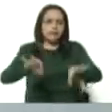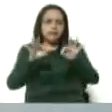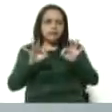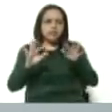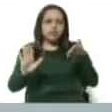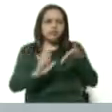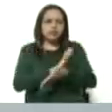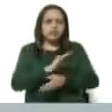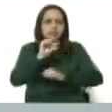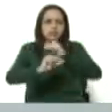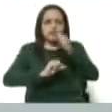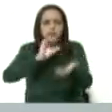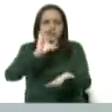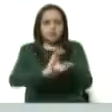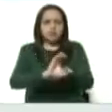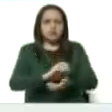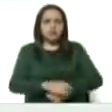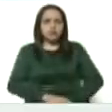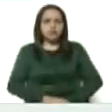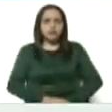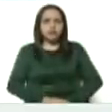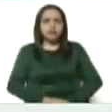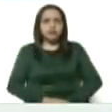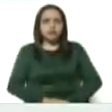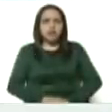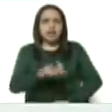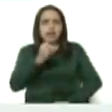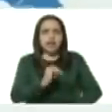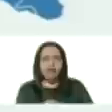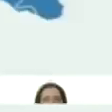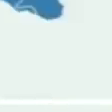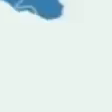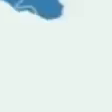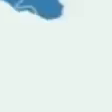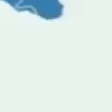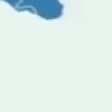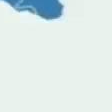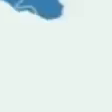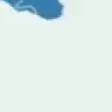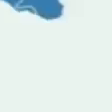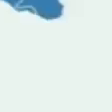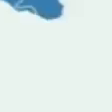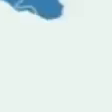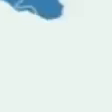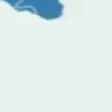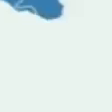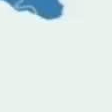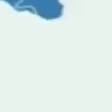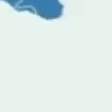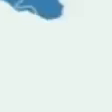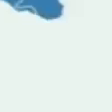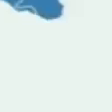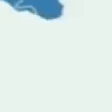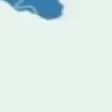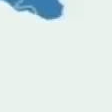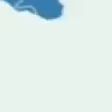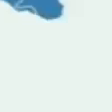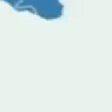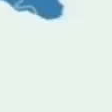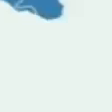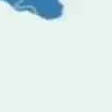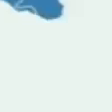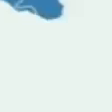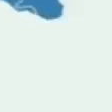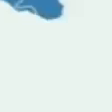situación del distrito capital. Tenemos 18 nuevos casos las últimas 24 horas en el distrito capital. 7